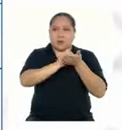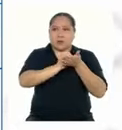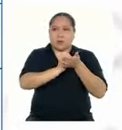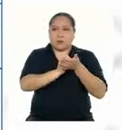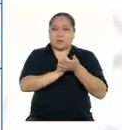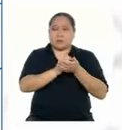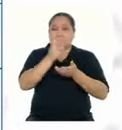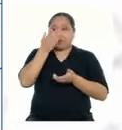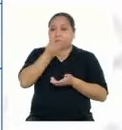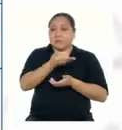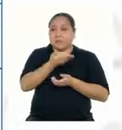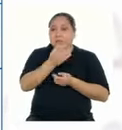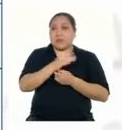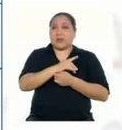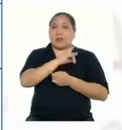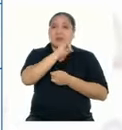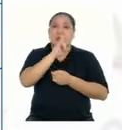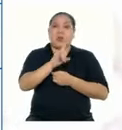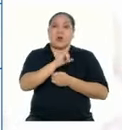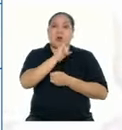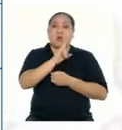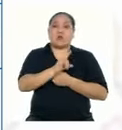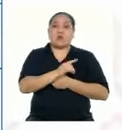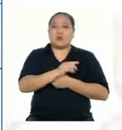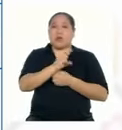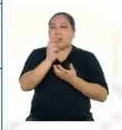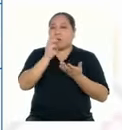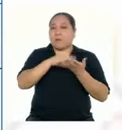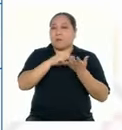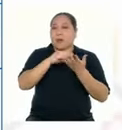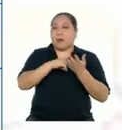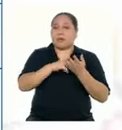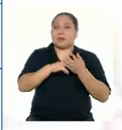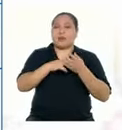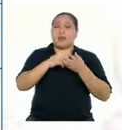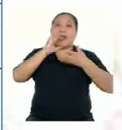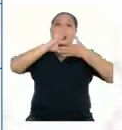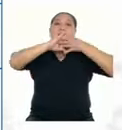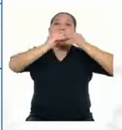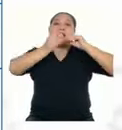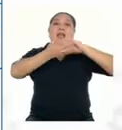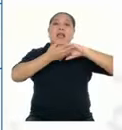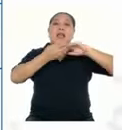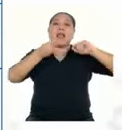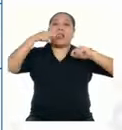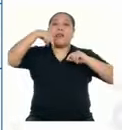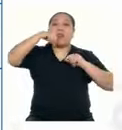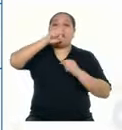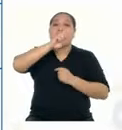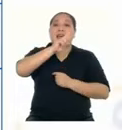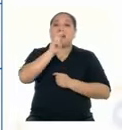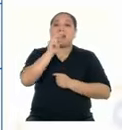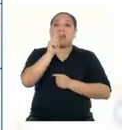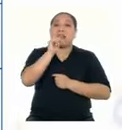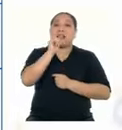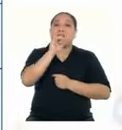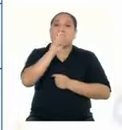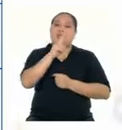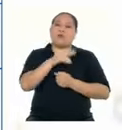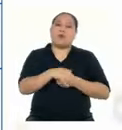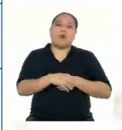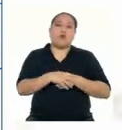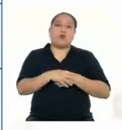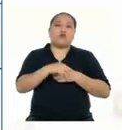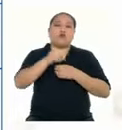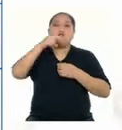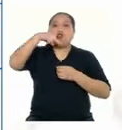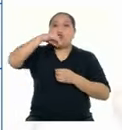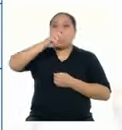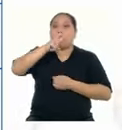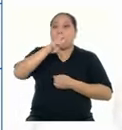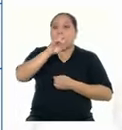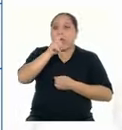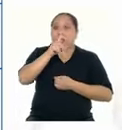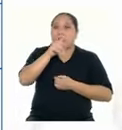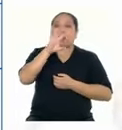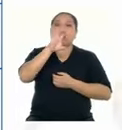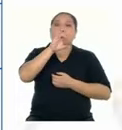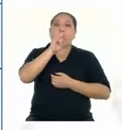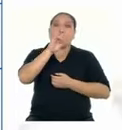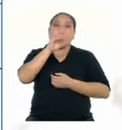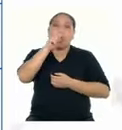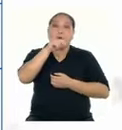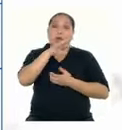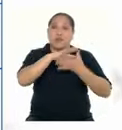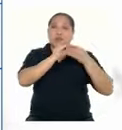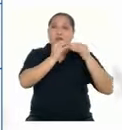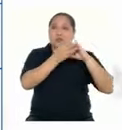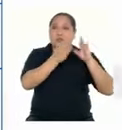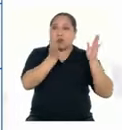Por lo general, se emplea más en el género narrativo Especialmente en novelas y cuentos Por otro